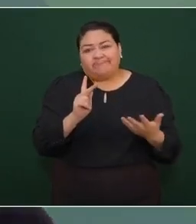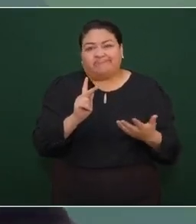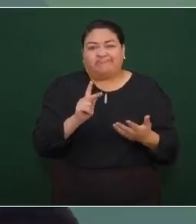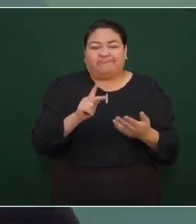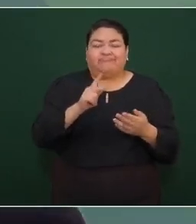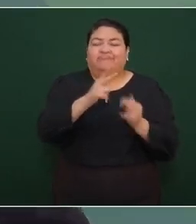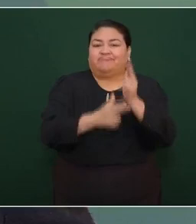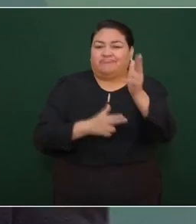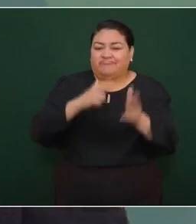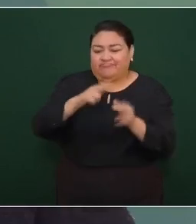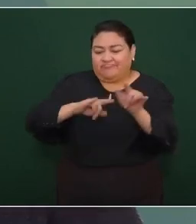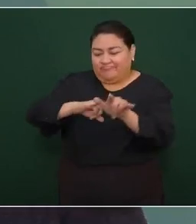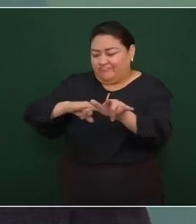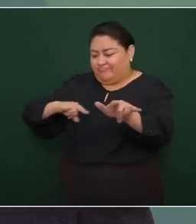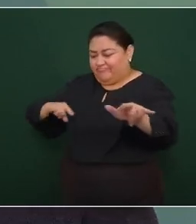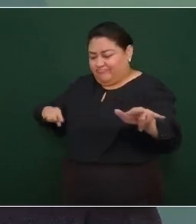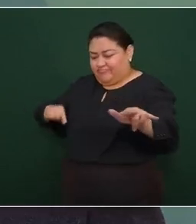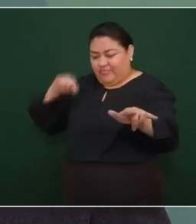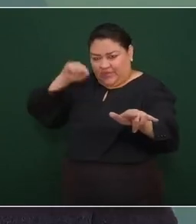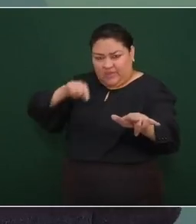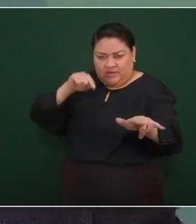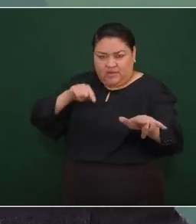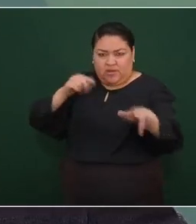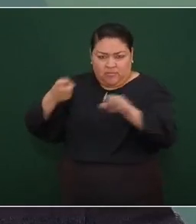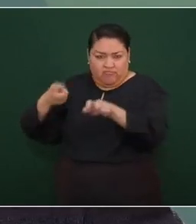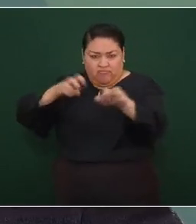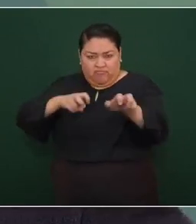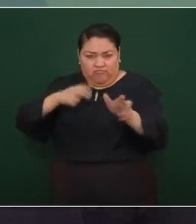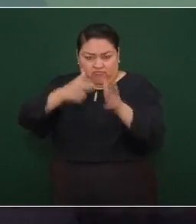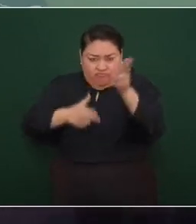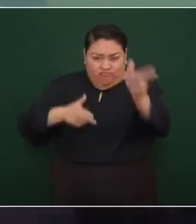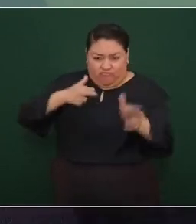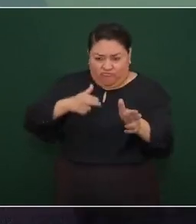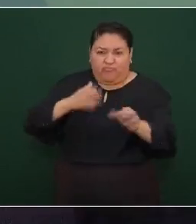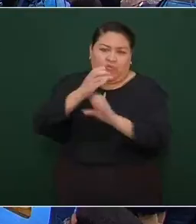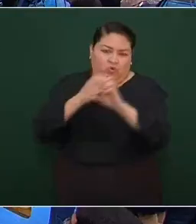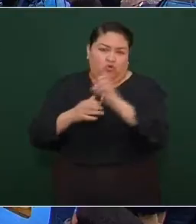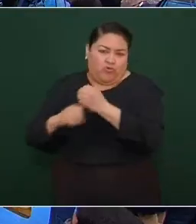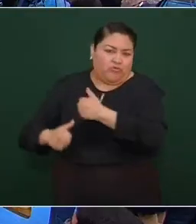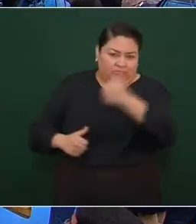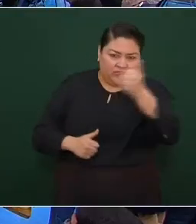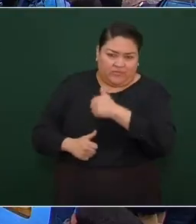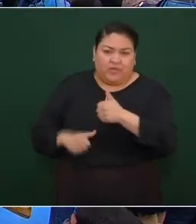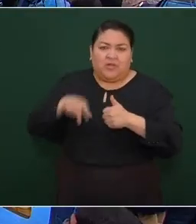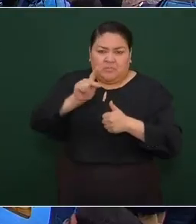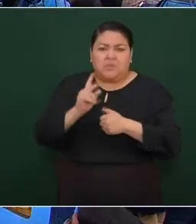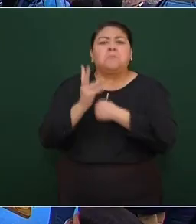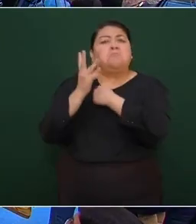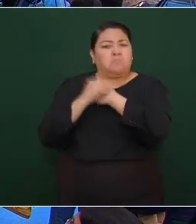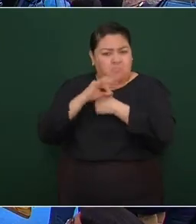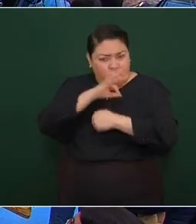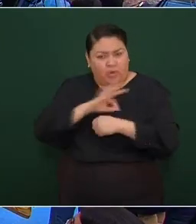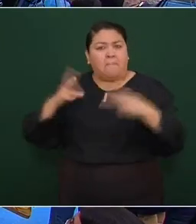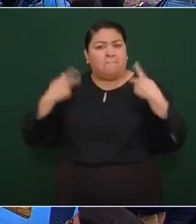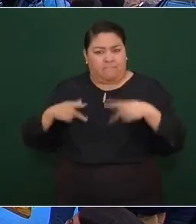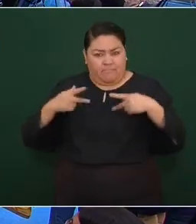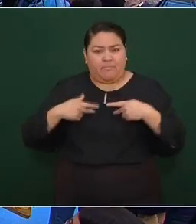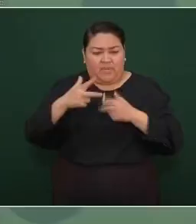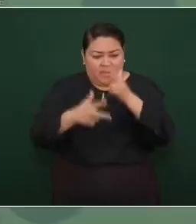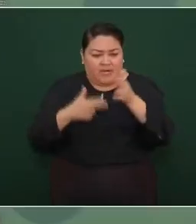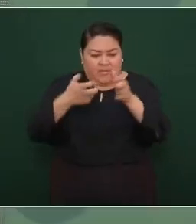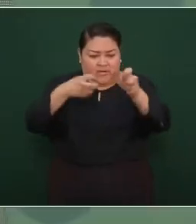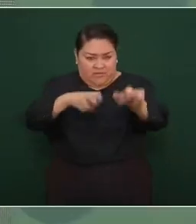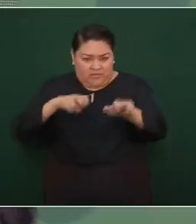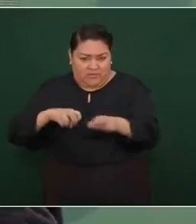las vías concesionadas para carga pues se tiene todo el derecho de vía y puede ser que hay algunas